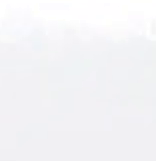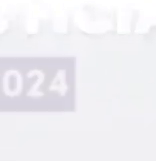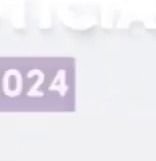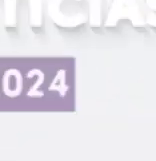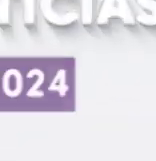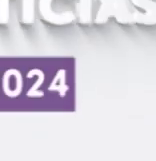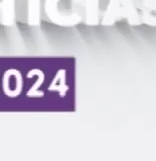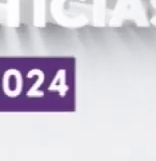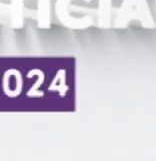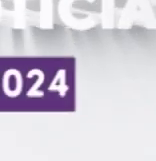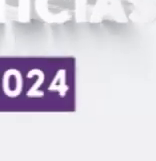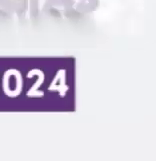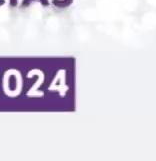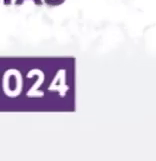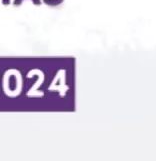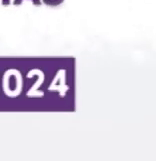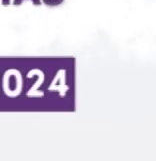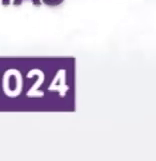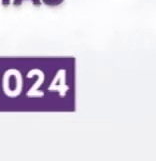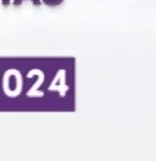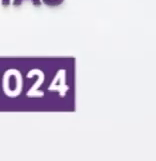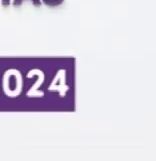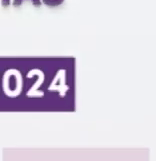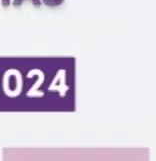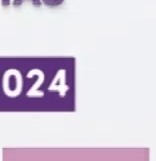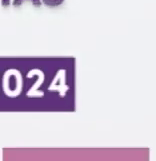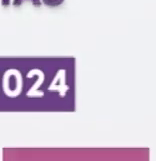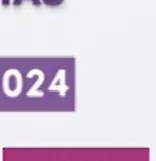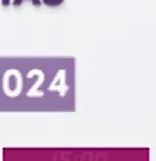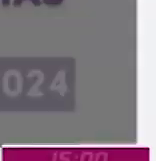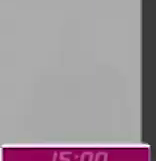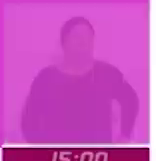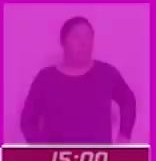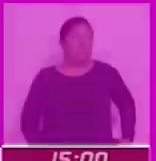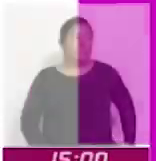Hoy es lunes 25 de noviembre y esta es la información.